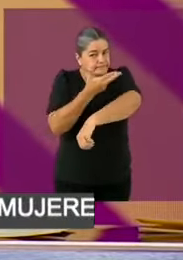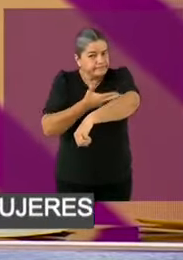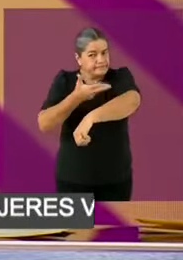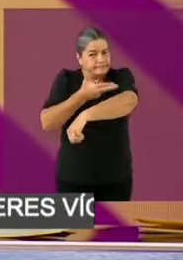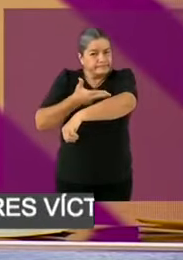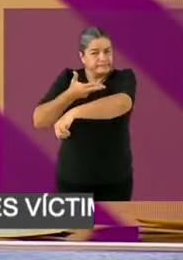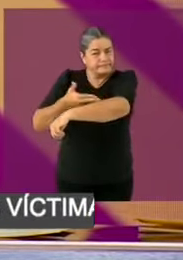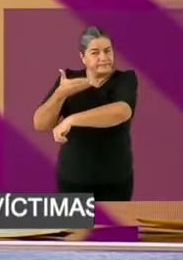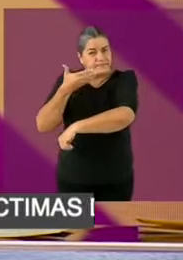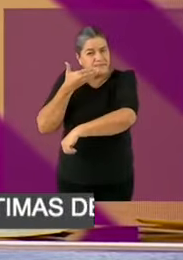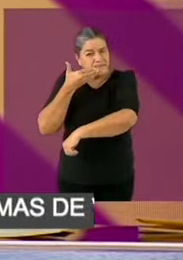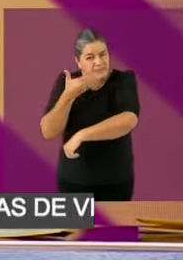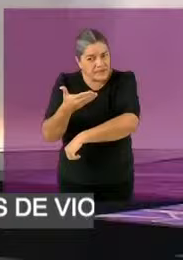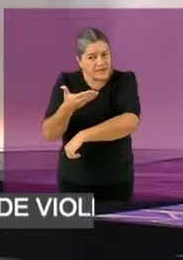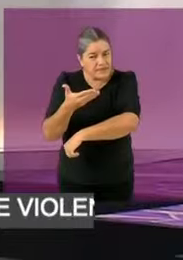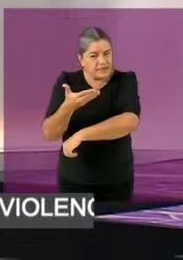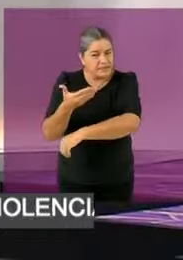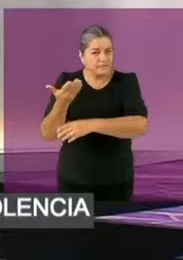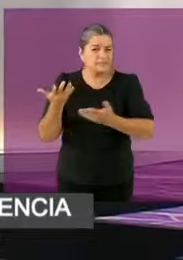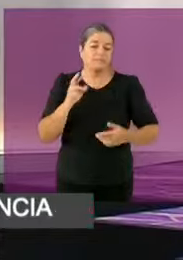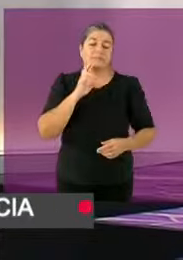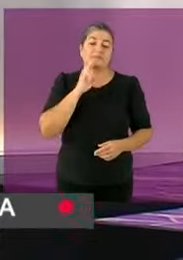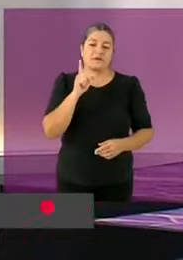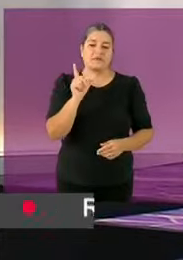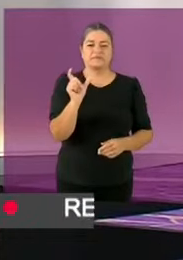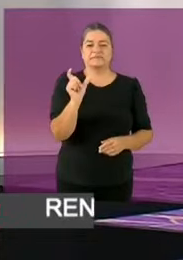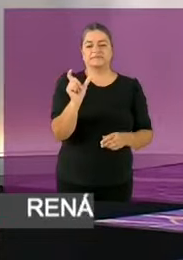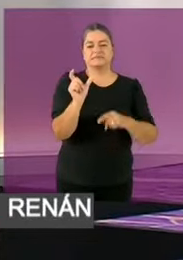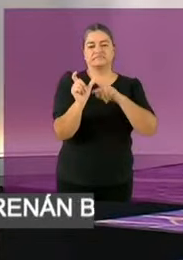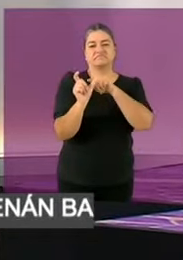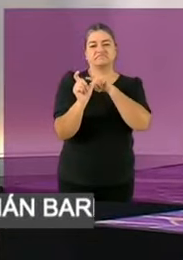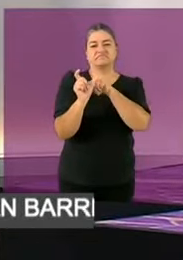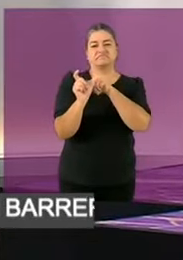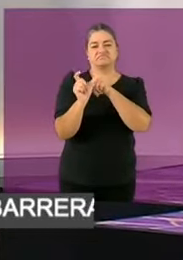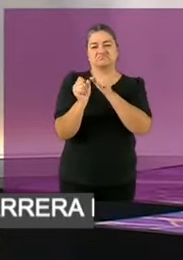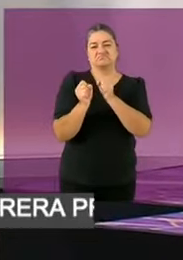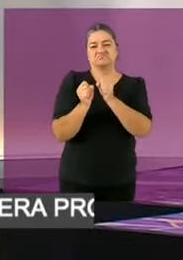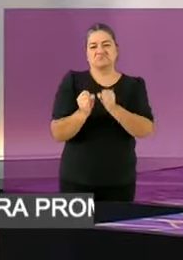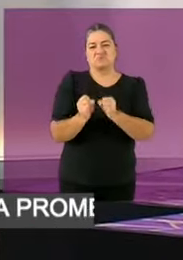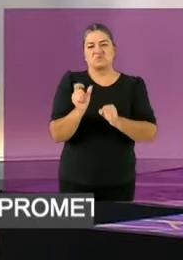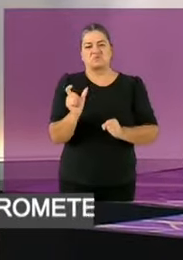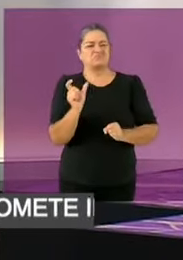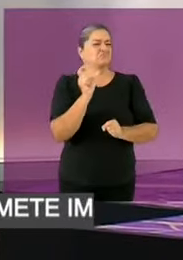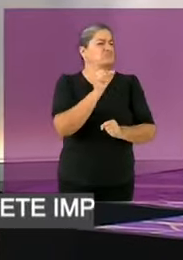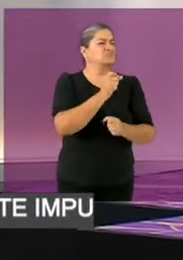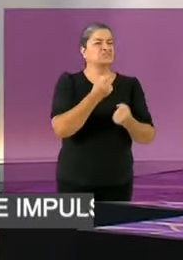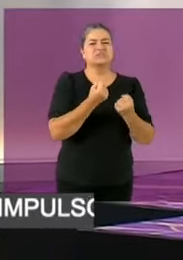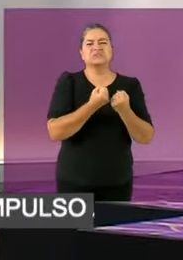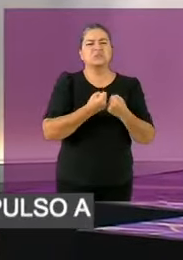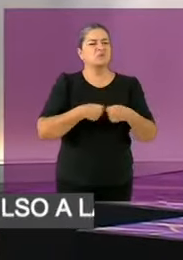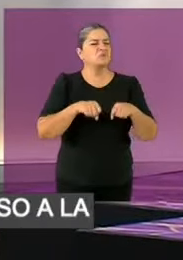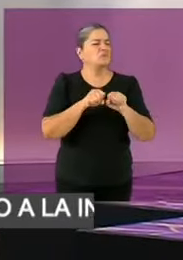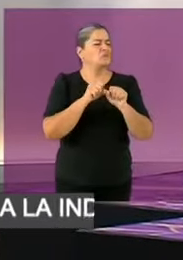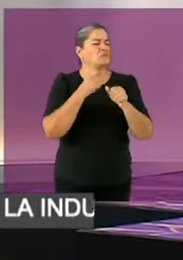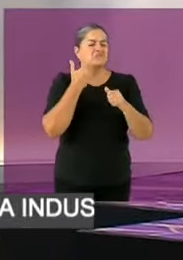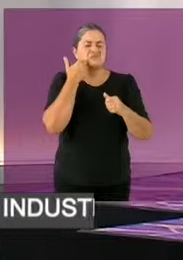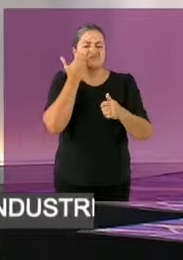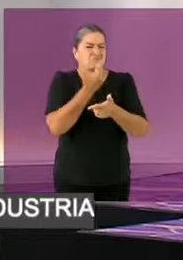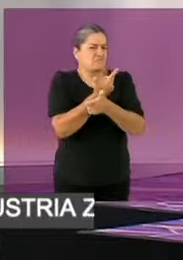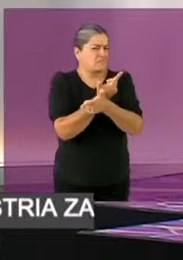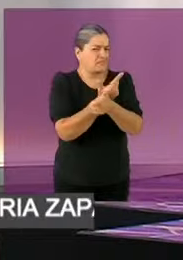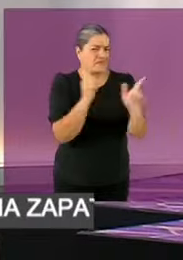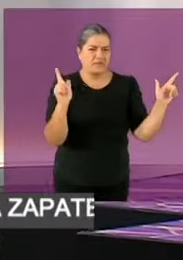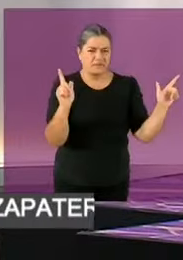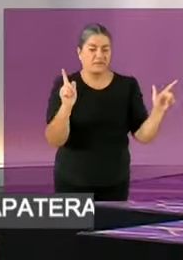cualquier farmacia, a la que él decida, y se establecerá un precio justo, ético. No tiene por qué ser toda corrupción si usamos tecnología. Lo que